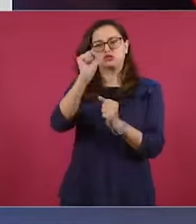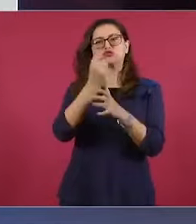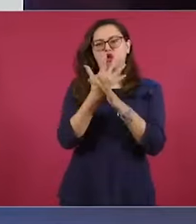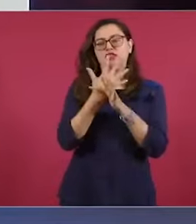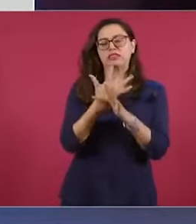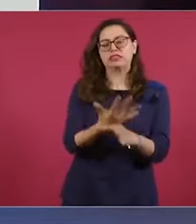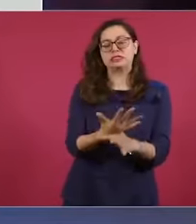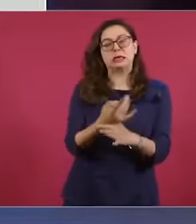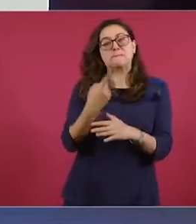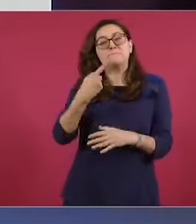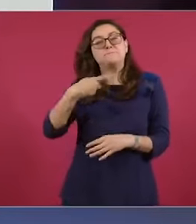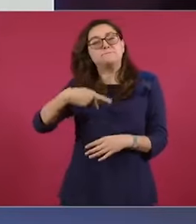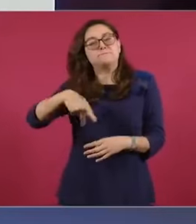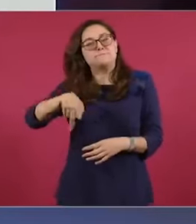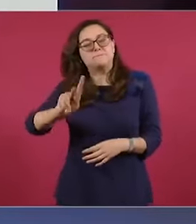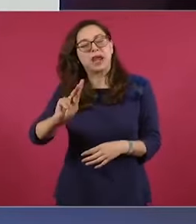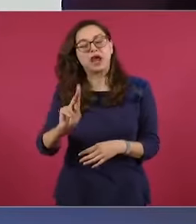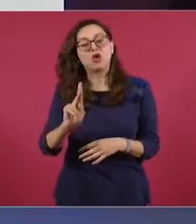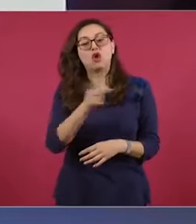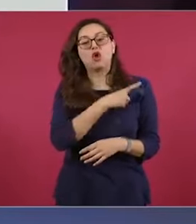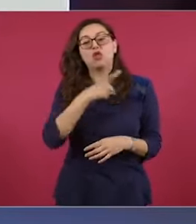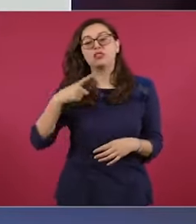sensata.